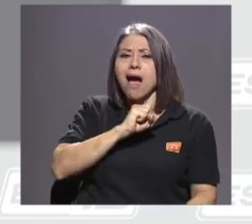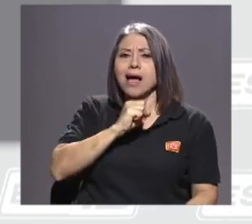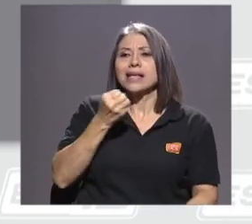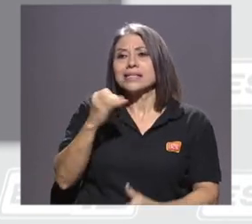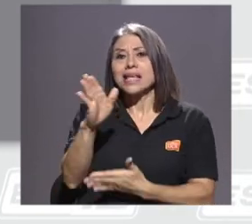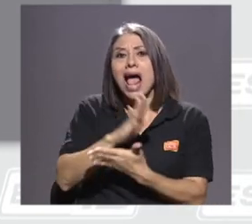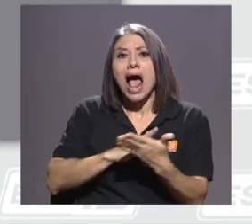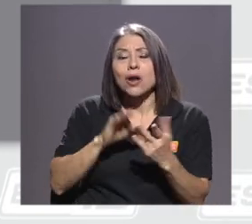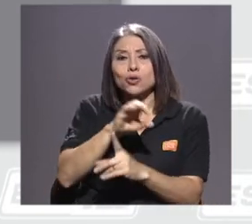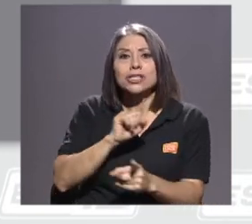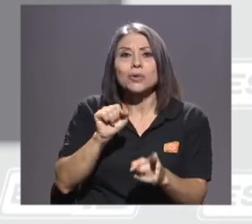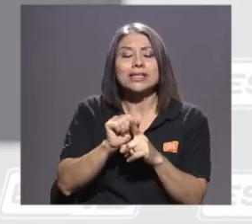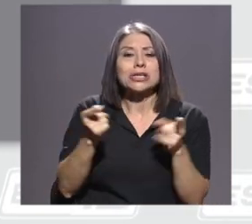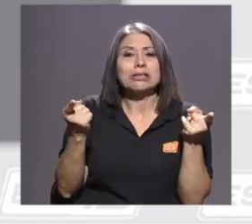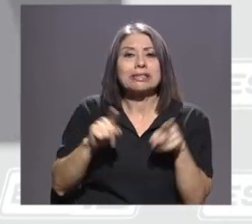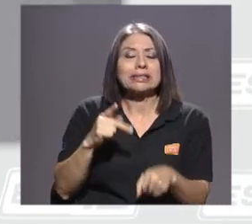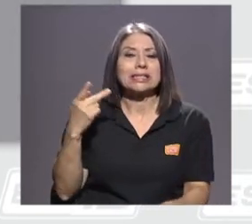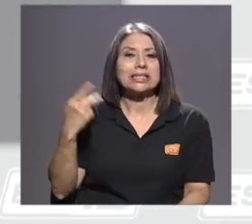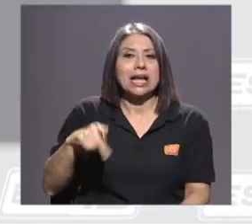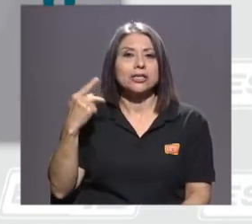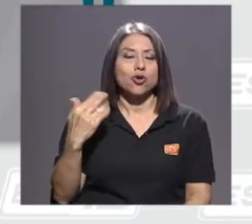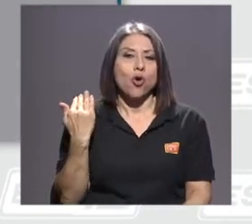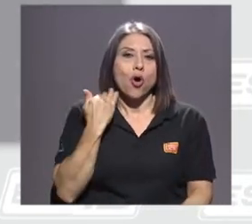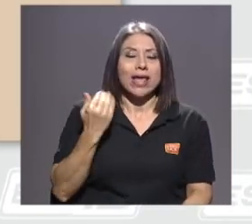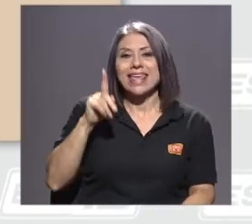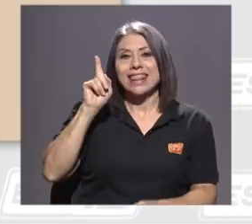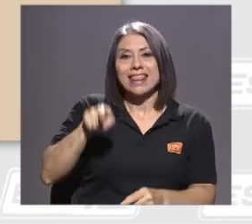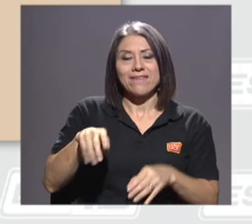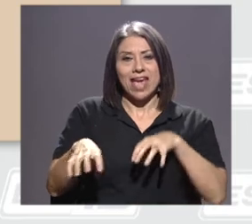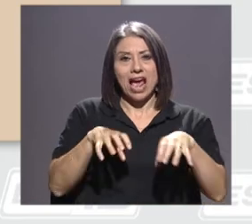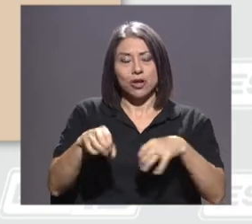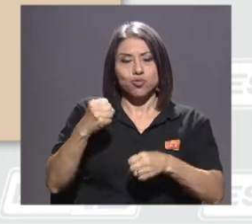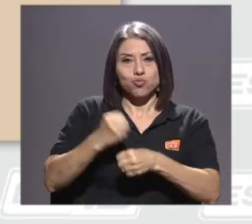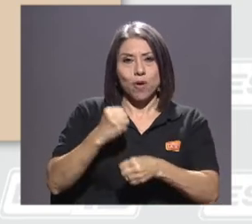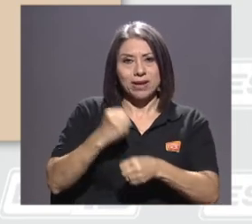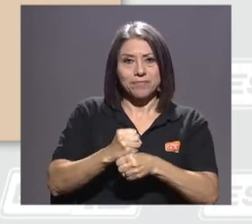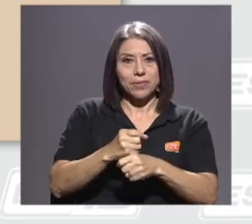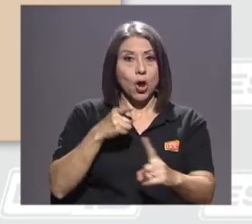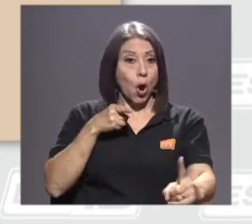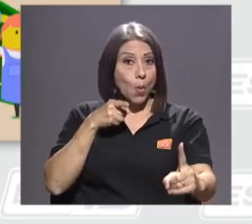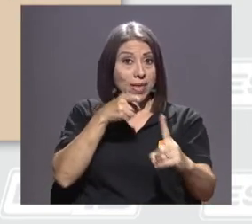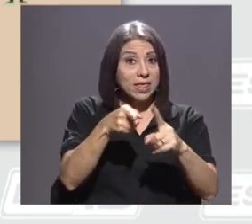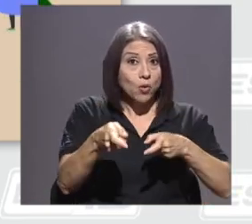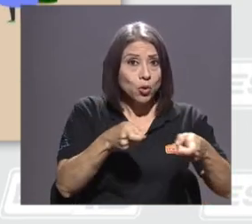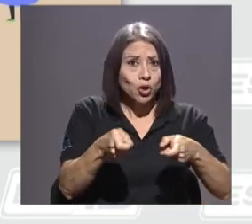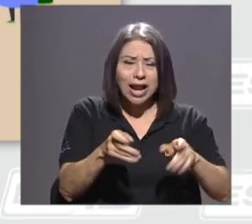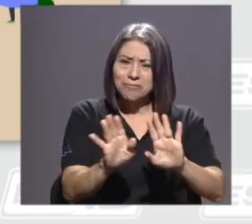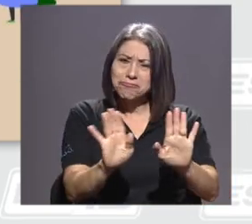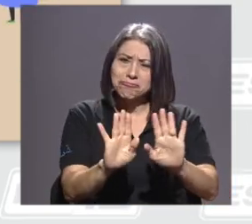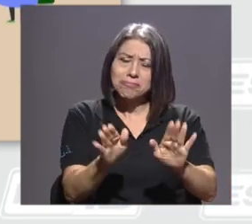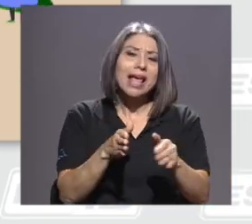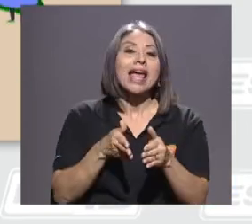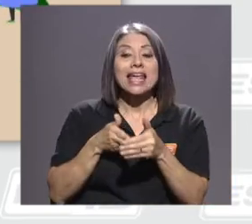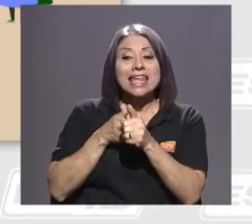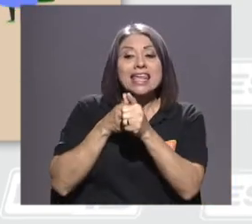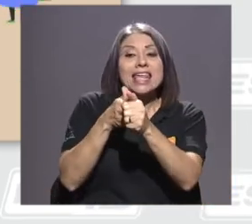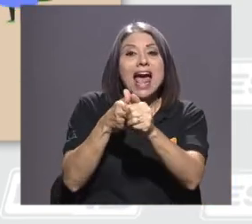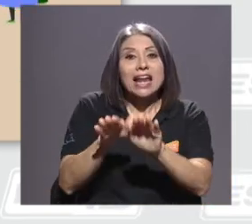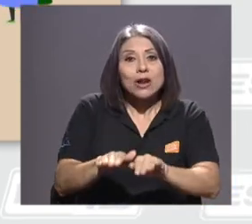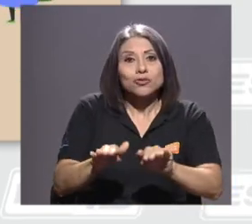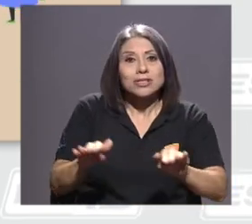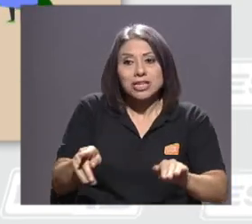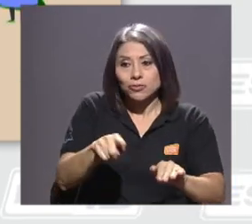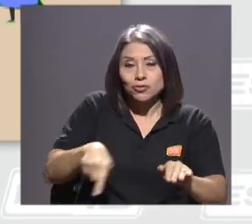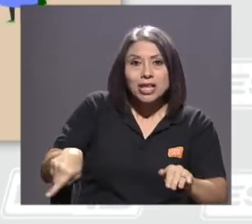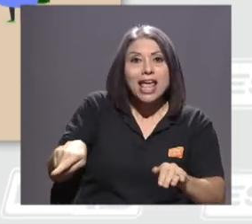de riesgo y actuar si se requieren. El objetivo no es controlar, sino guiar a las personas menores de edad para